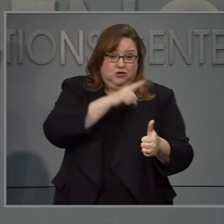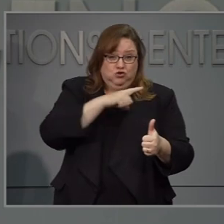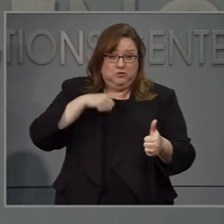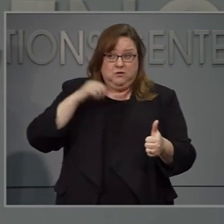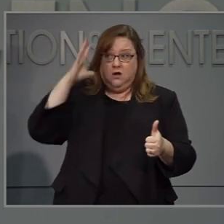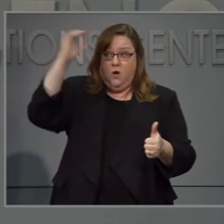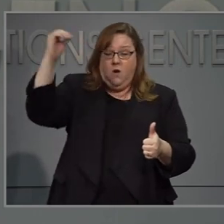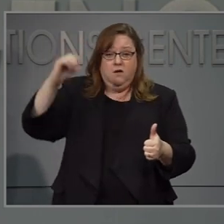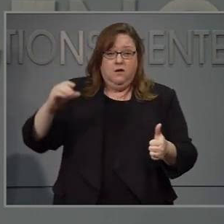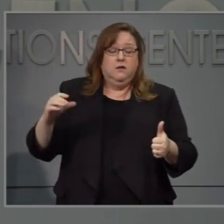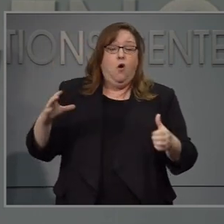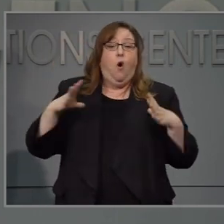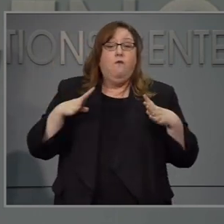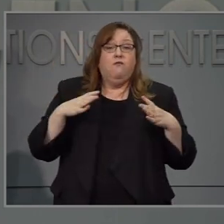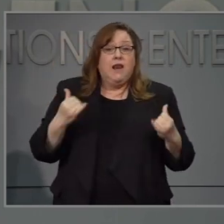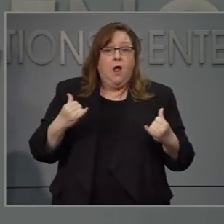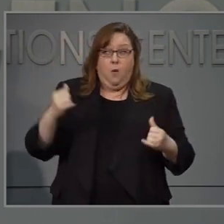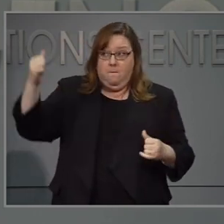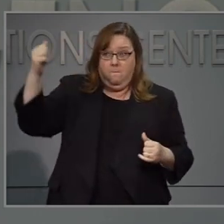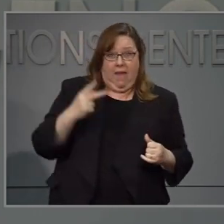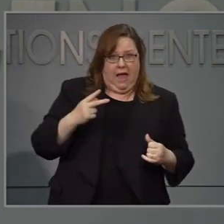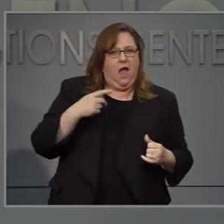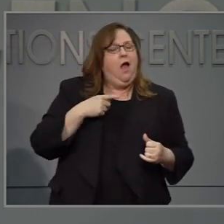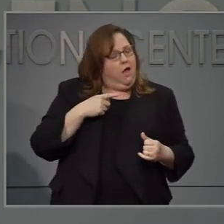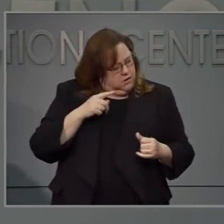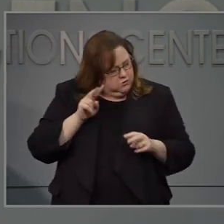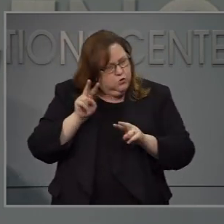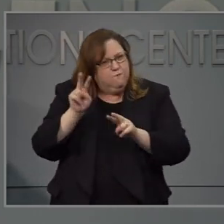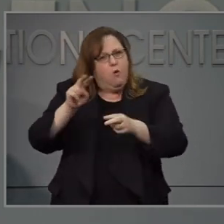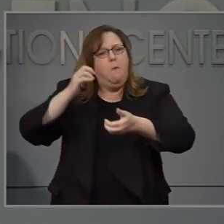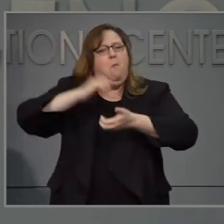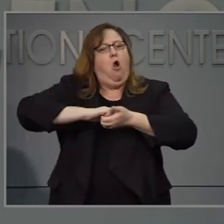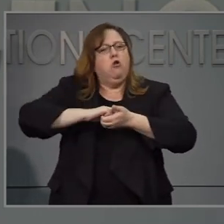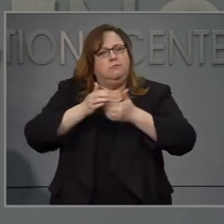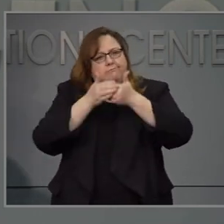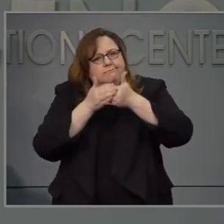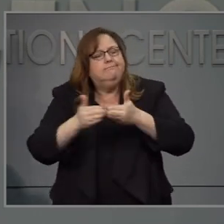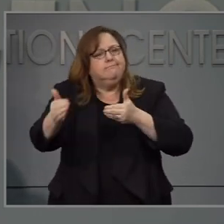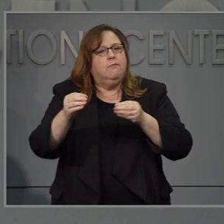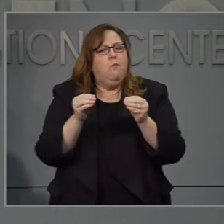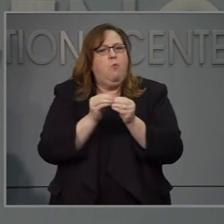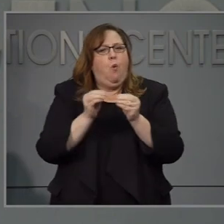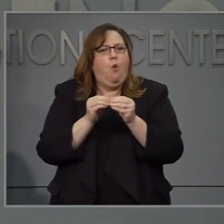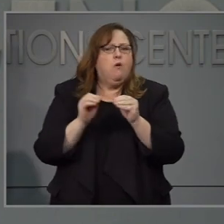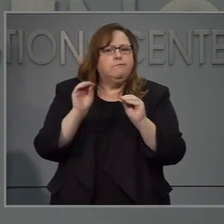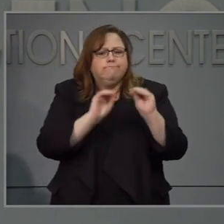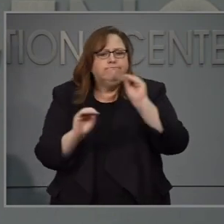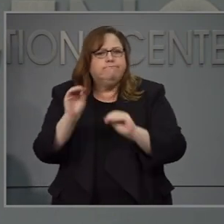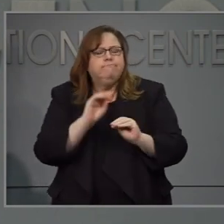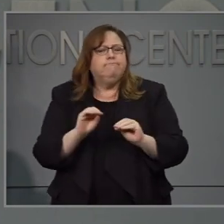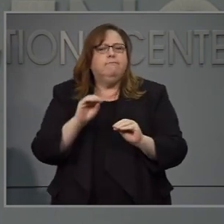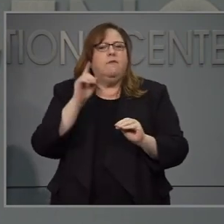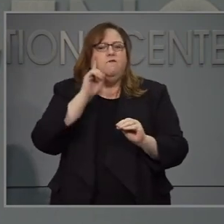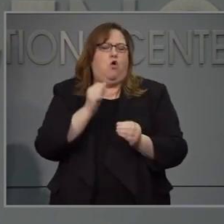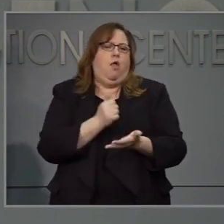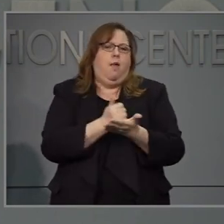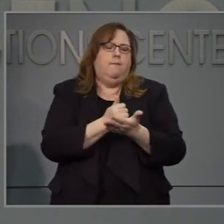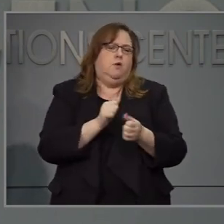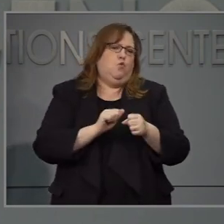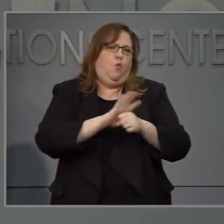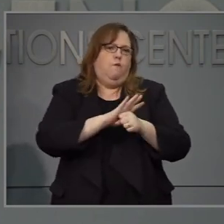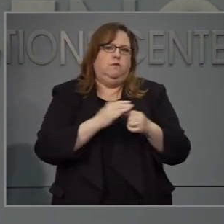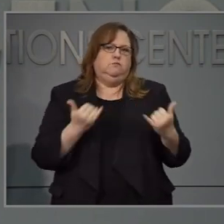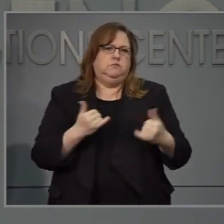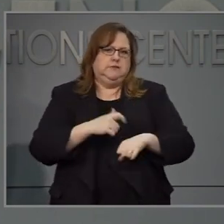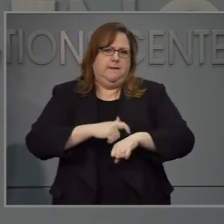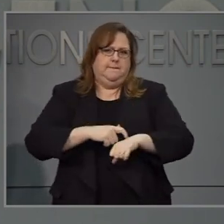proteger la salud y bienestar de la población en Carolina del Norte. Al prepararnos a cambiar hacia la fase uno, me han preguntado mucho